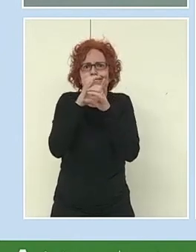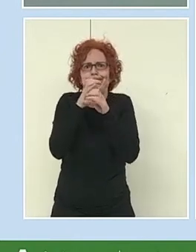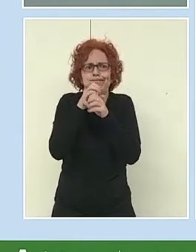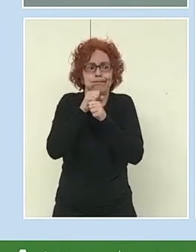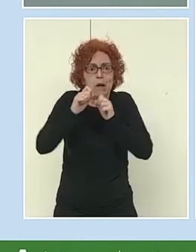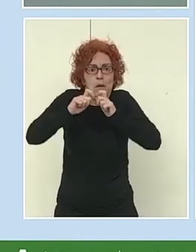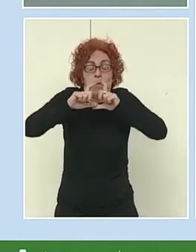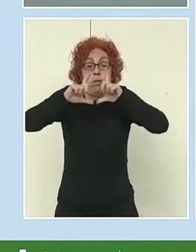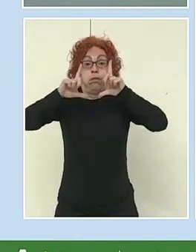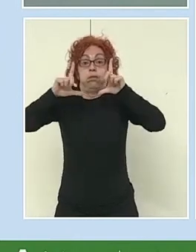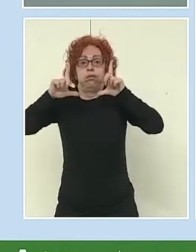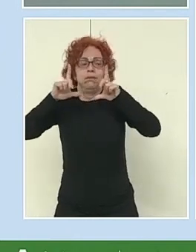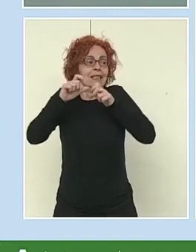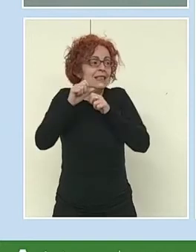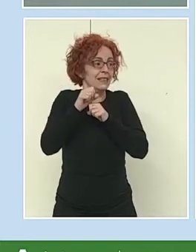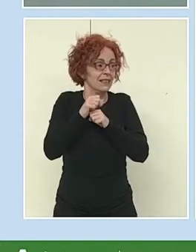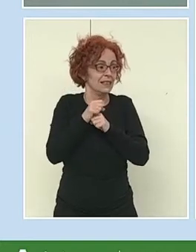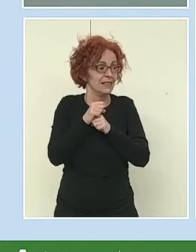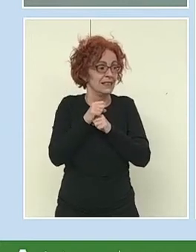Ostras, eso...